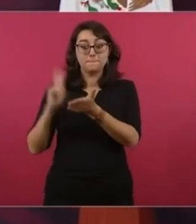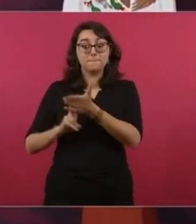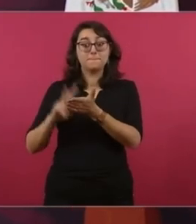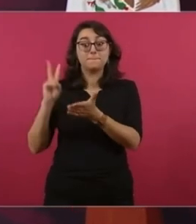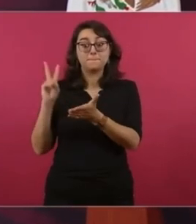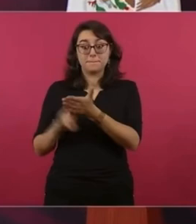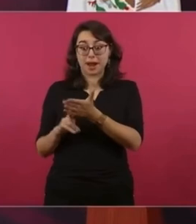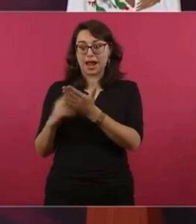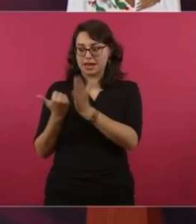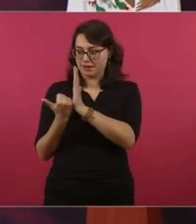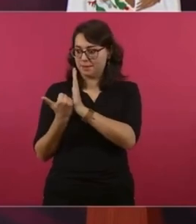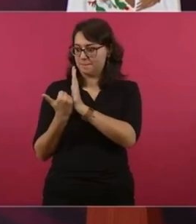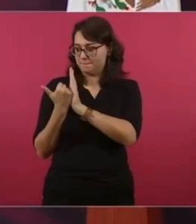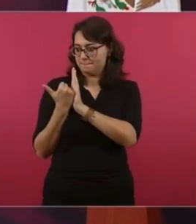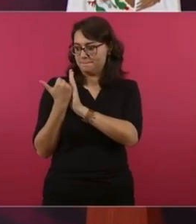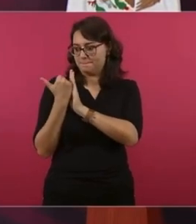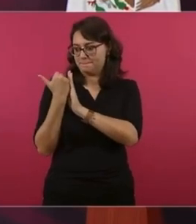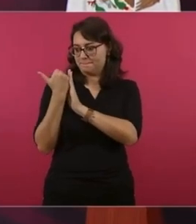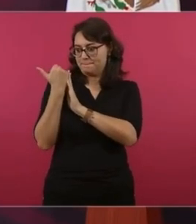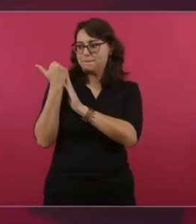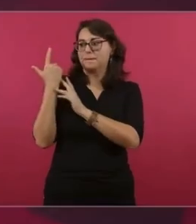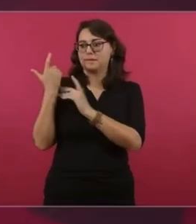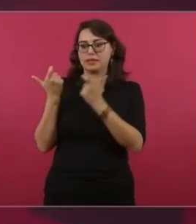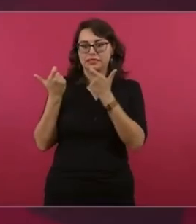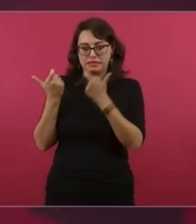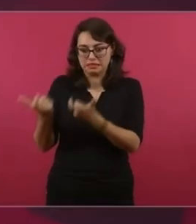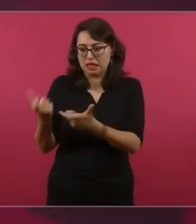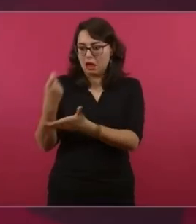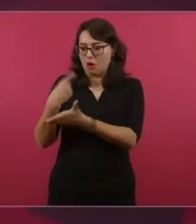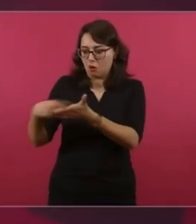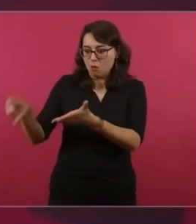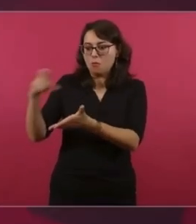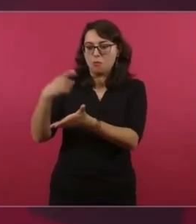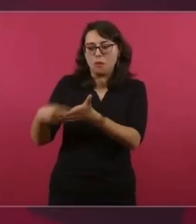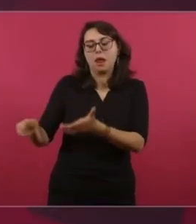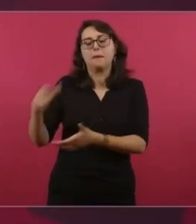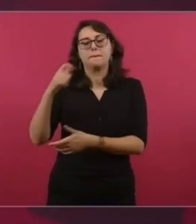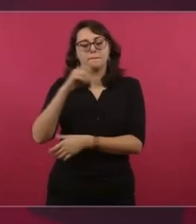que le rinda más el dinero, que no haya carestía.